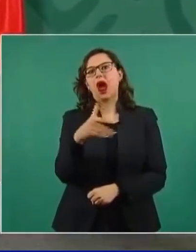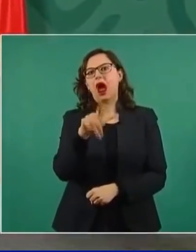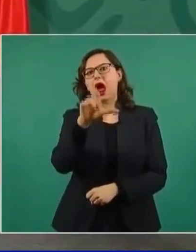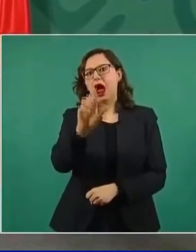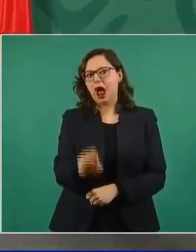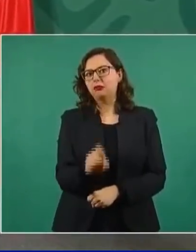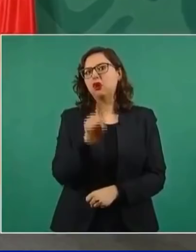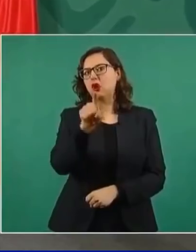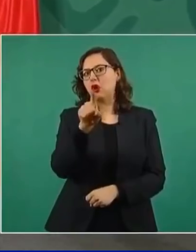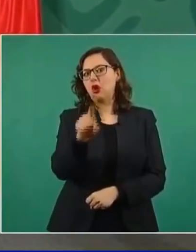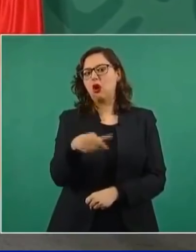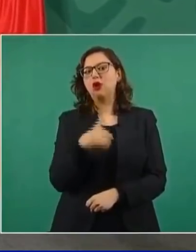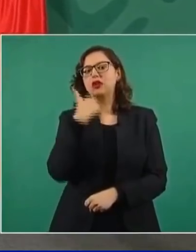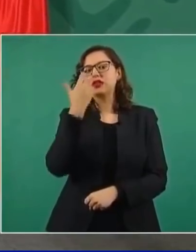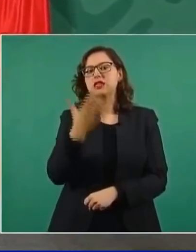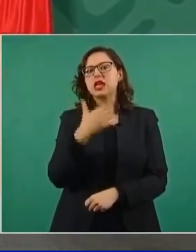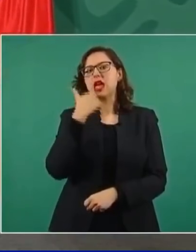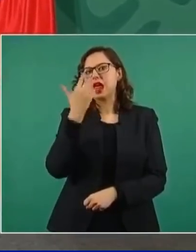sonda en la mano